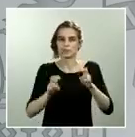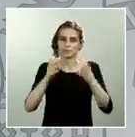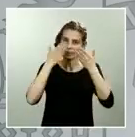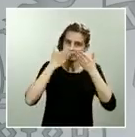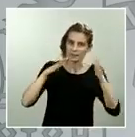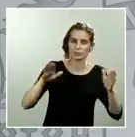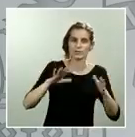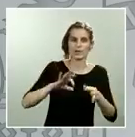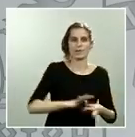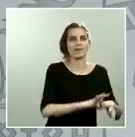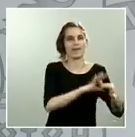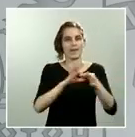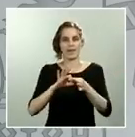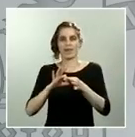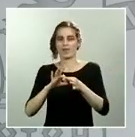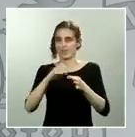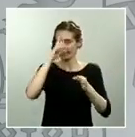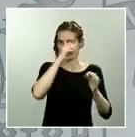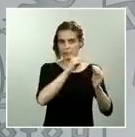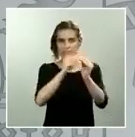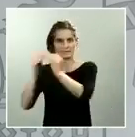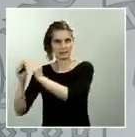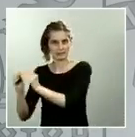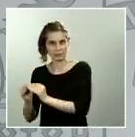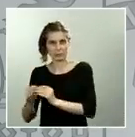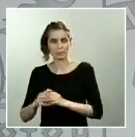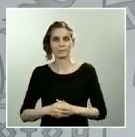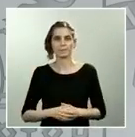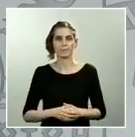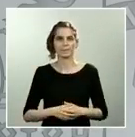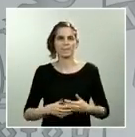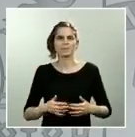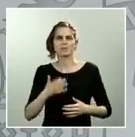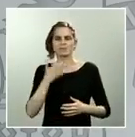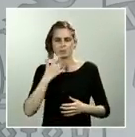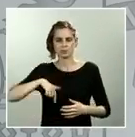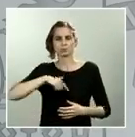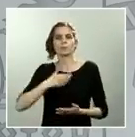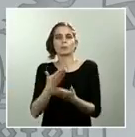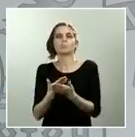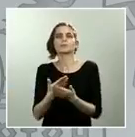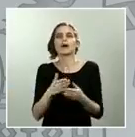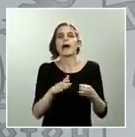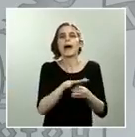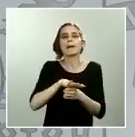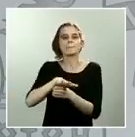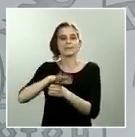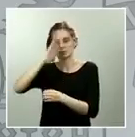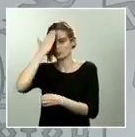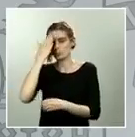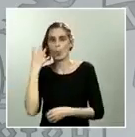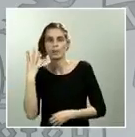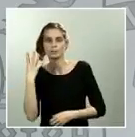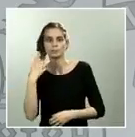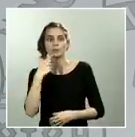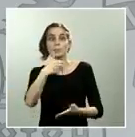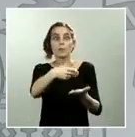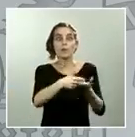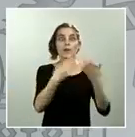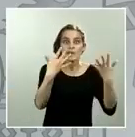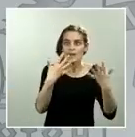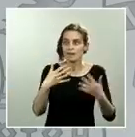que trabajar en cinco temas, diez temas o veinte temas. Trabajaremos en todo aquello que de forma unánime, de forma,